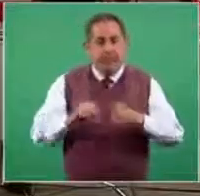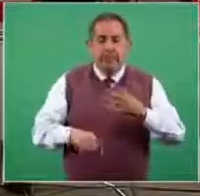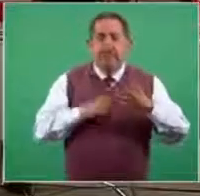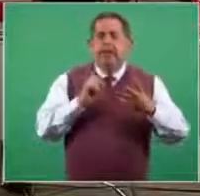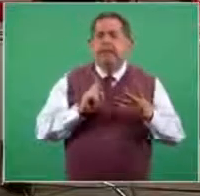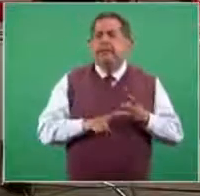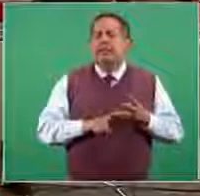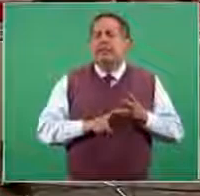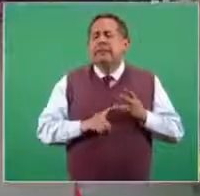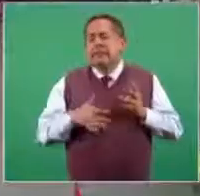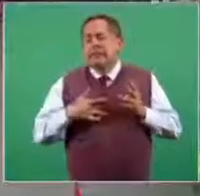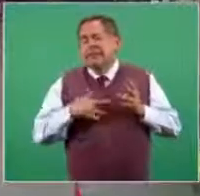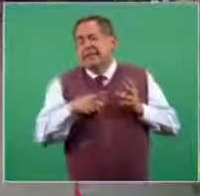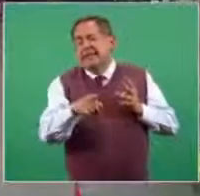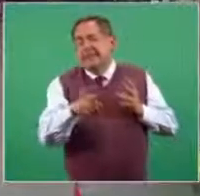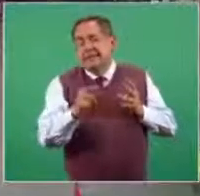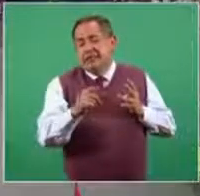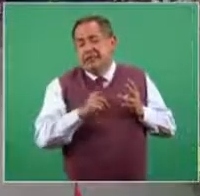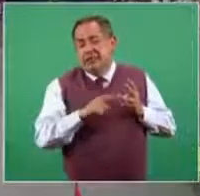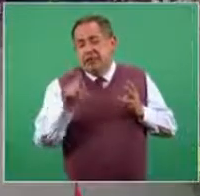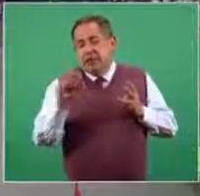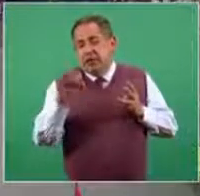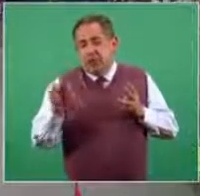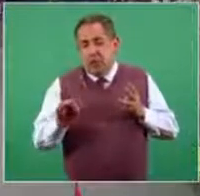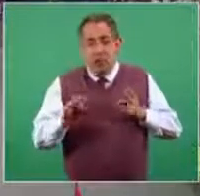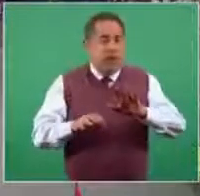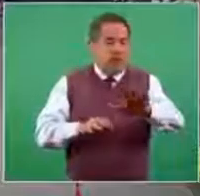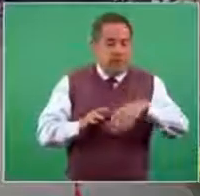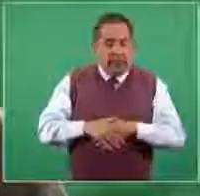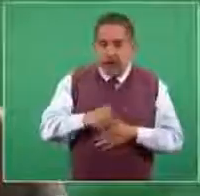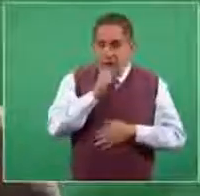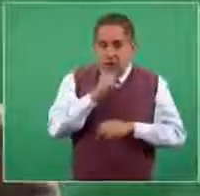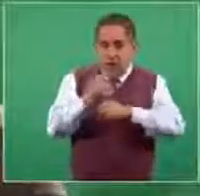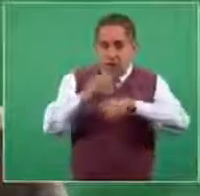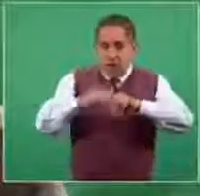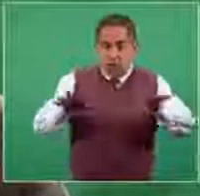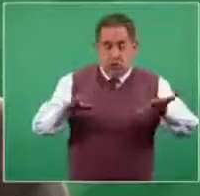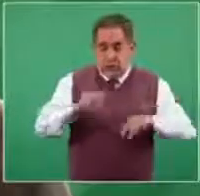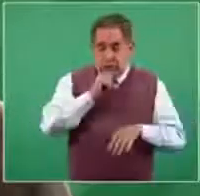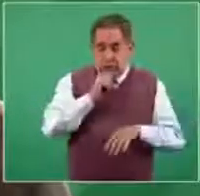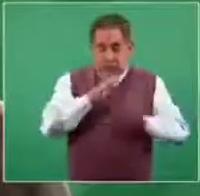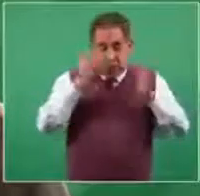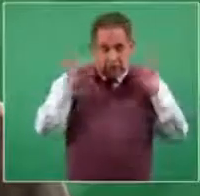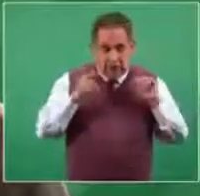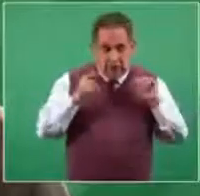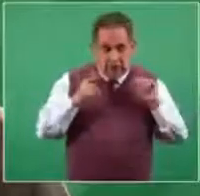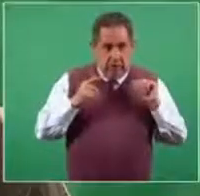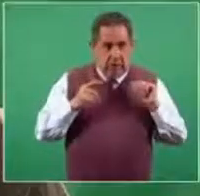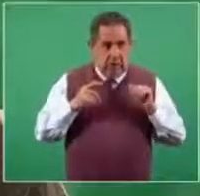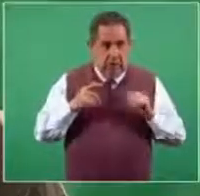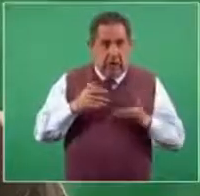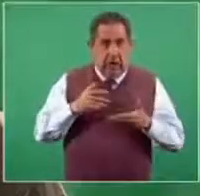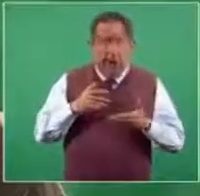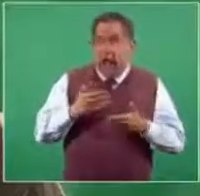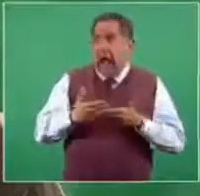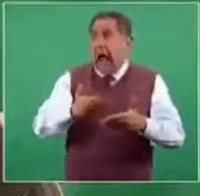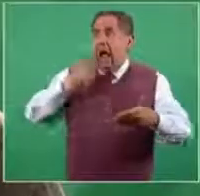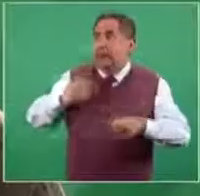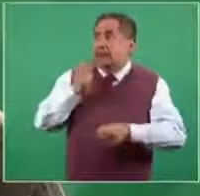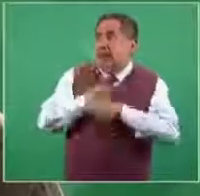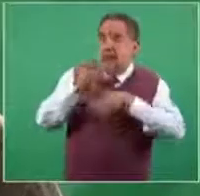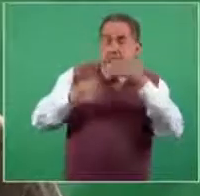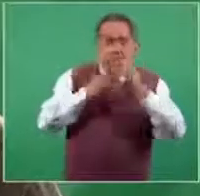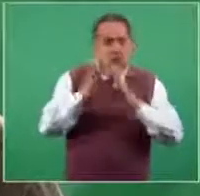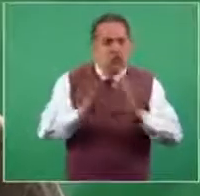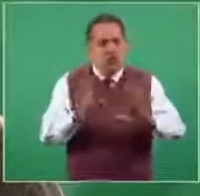Sobre 20 por ciento. No tenemos toda la información, se los anticipo, ya saben que nos gusta anticipar lo que estamos haciendo